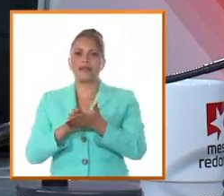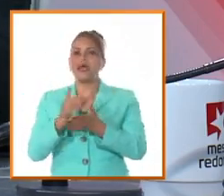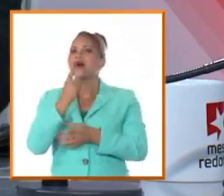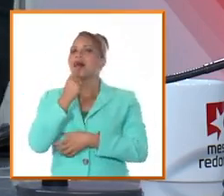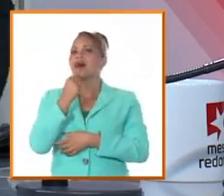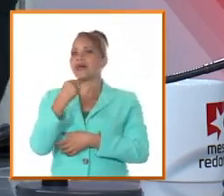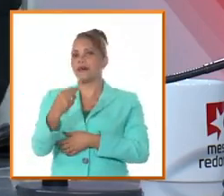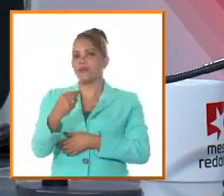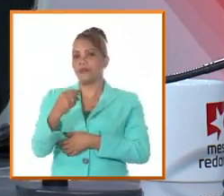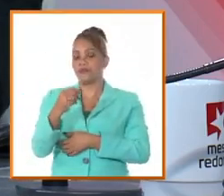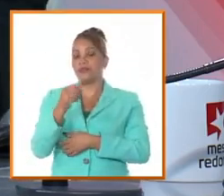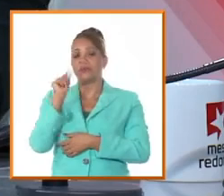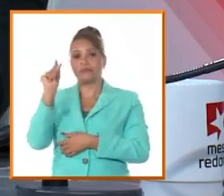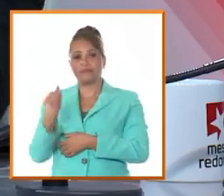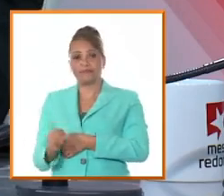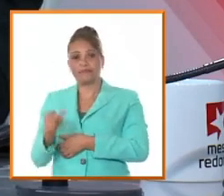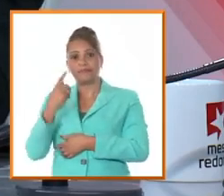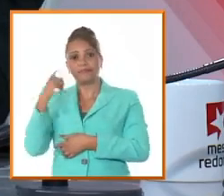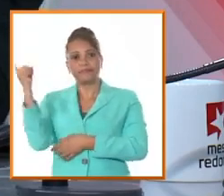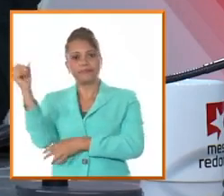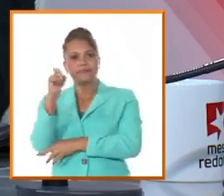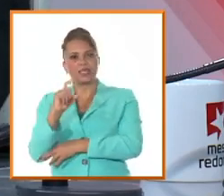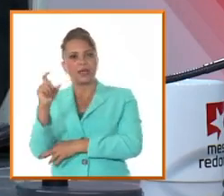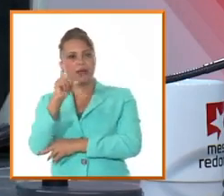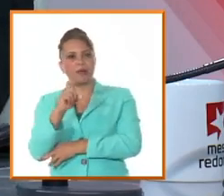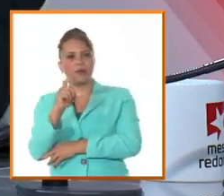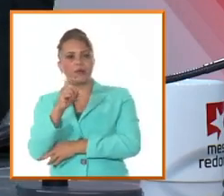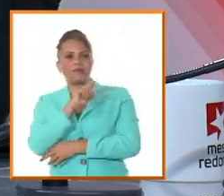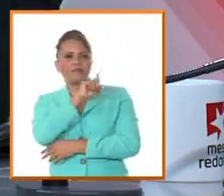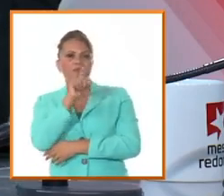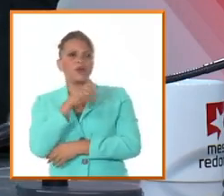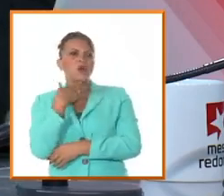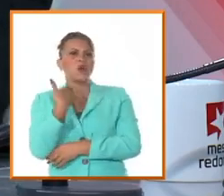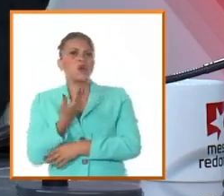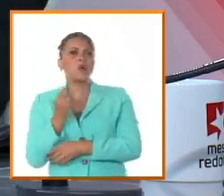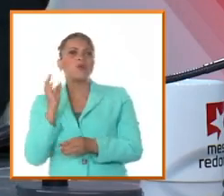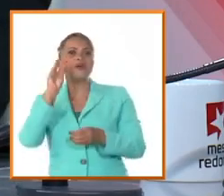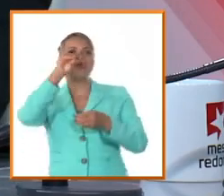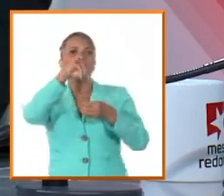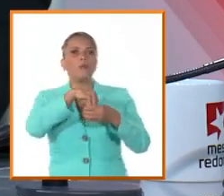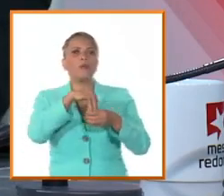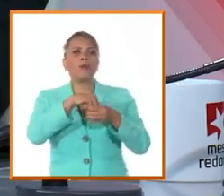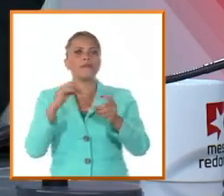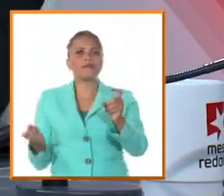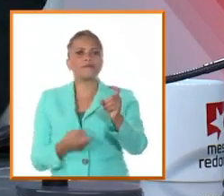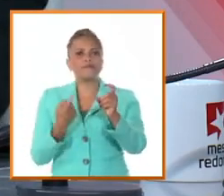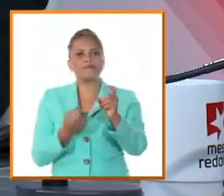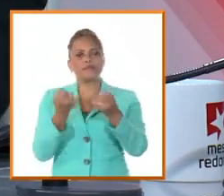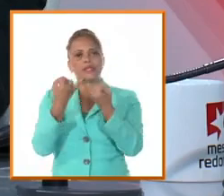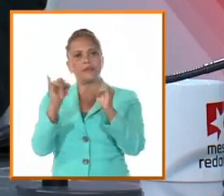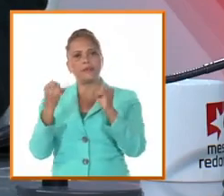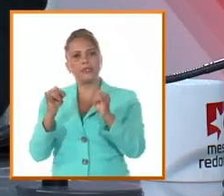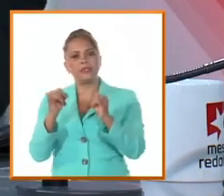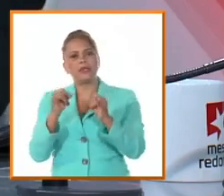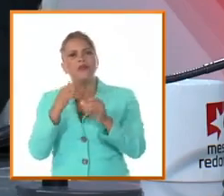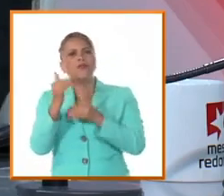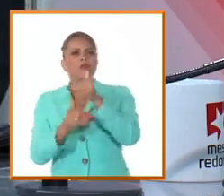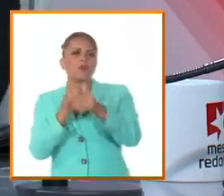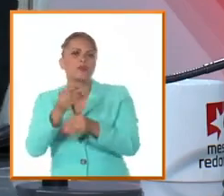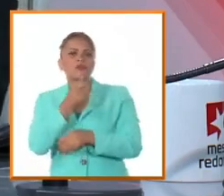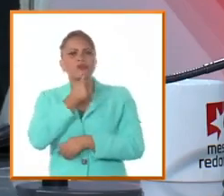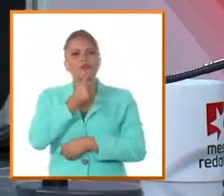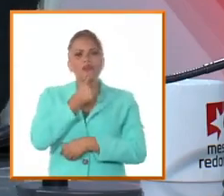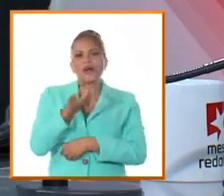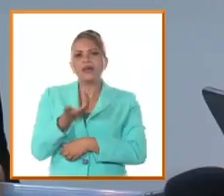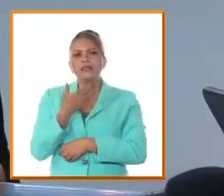Aramonte el Camagüey doctor Torrescueva cómo se incorporan a la guerra de la independencia fue un proceso fácil cómo fue